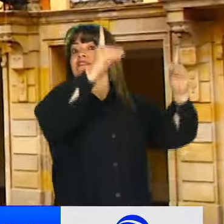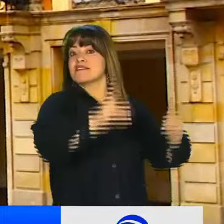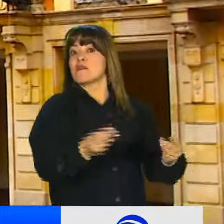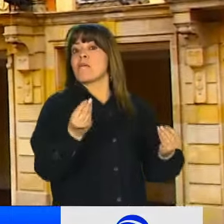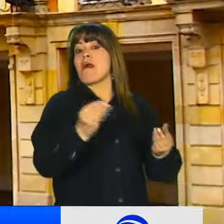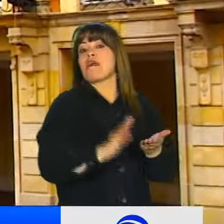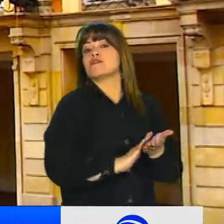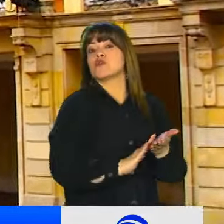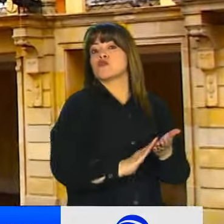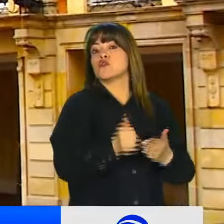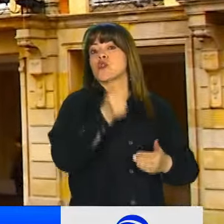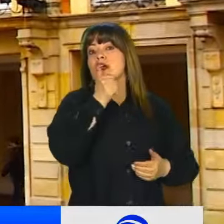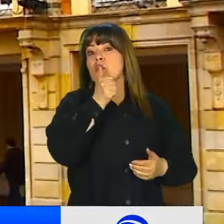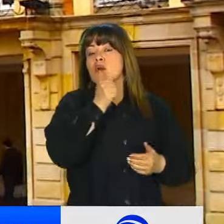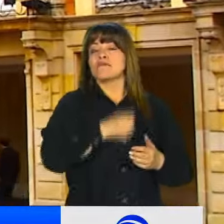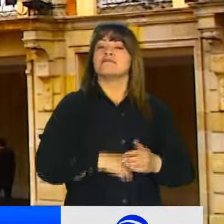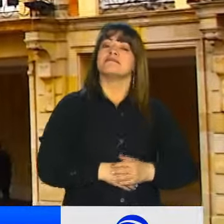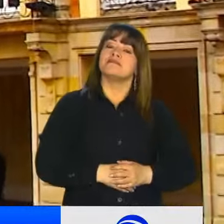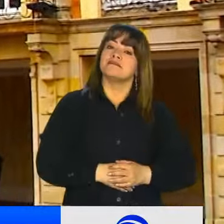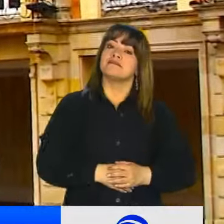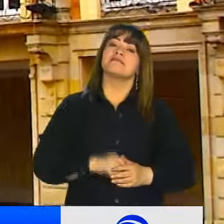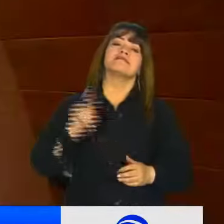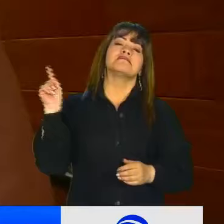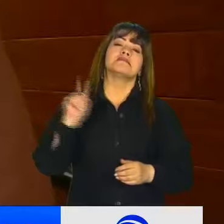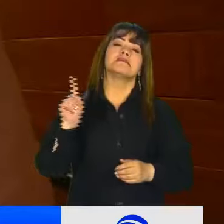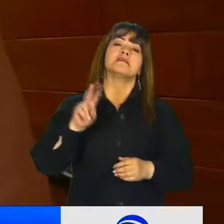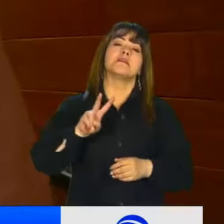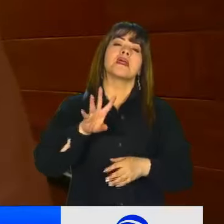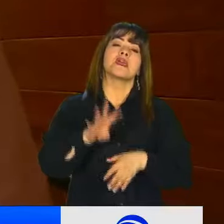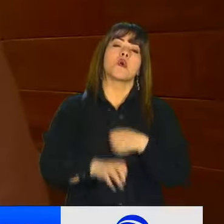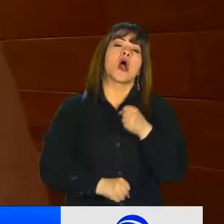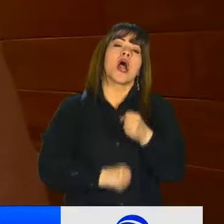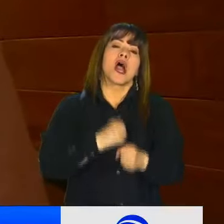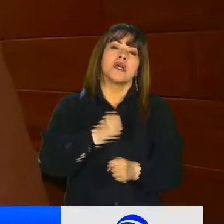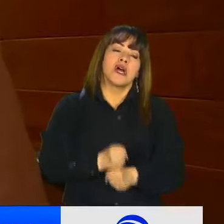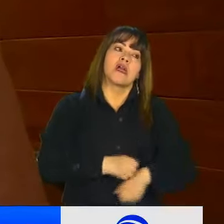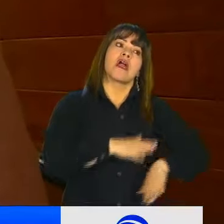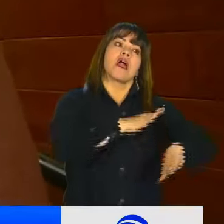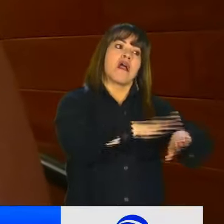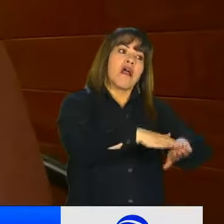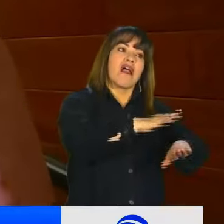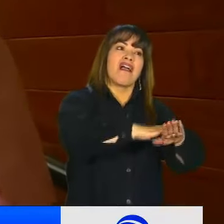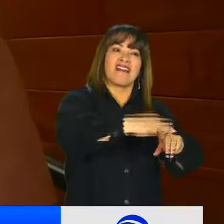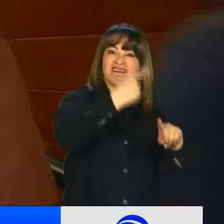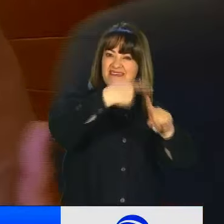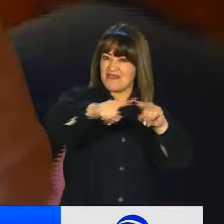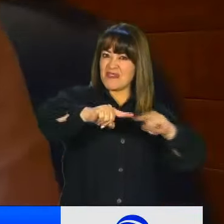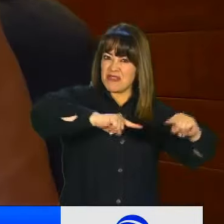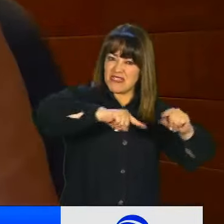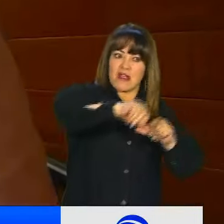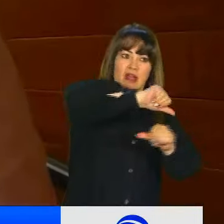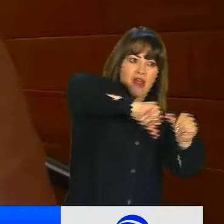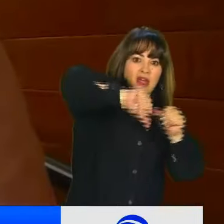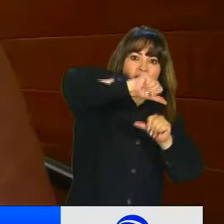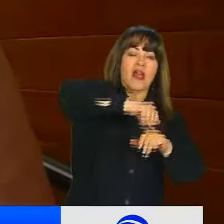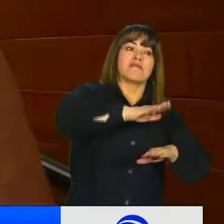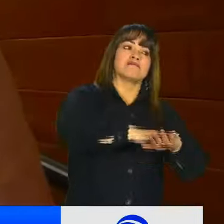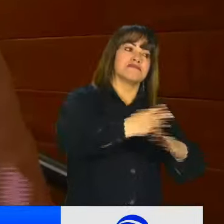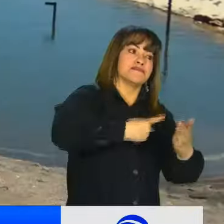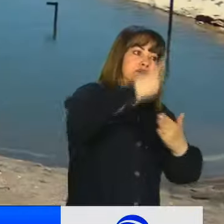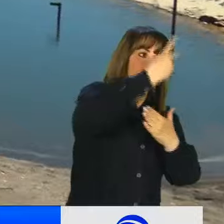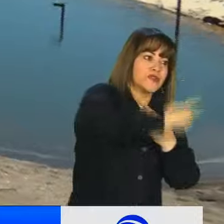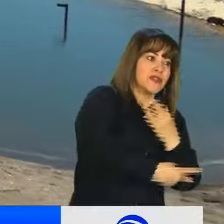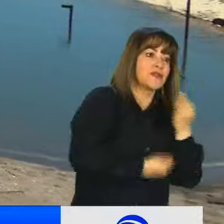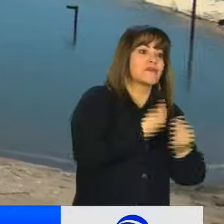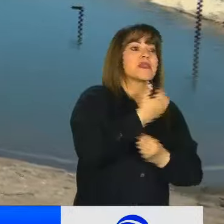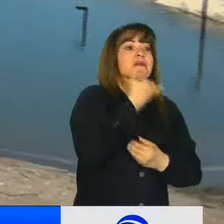sobre esta situación. Hace 24 años le venimos diciendo a las diferentes administraciones qué proyecto sigue, hacia dónde